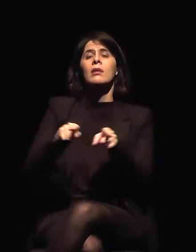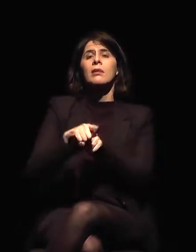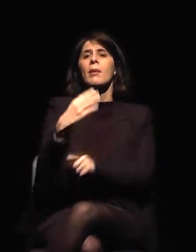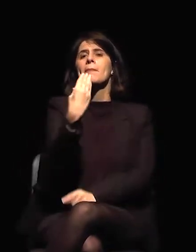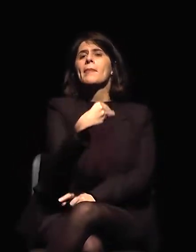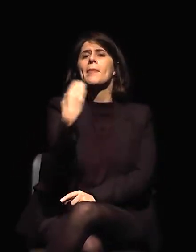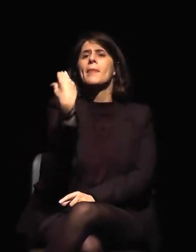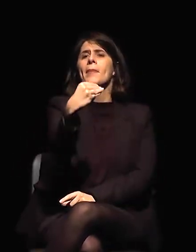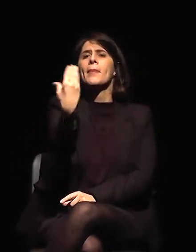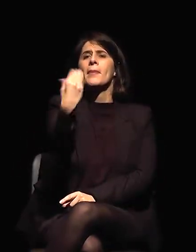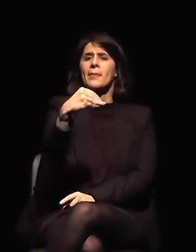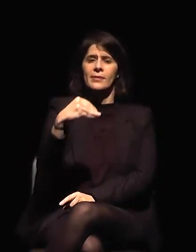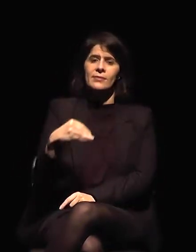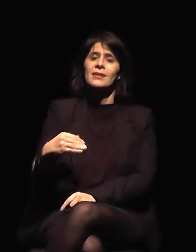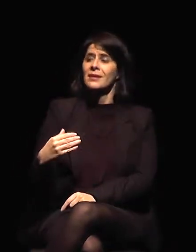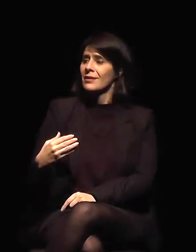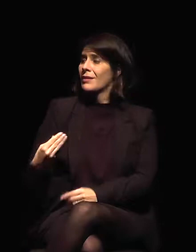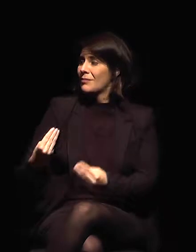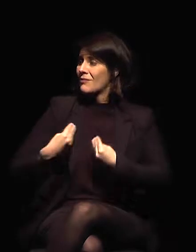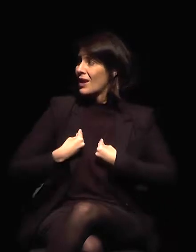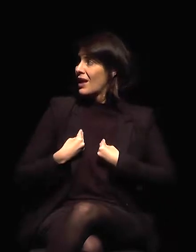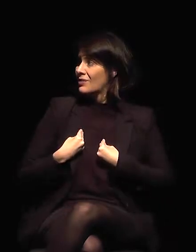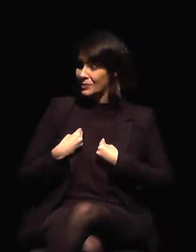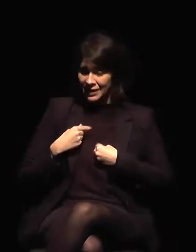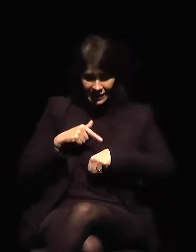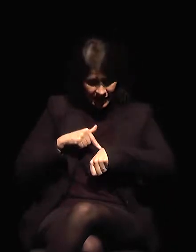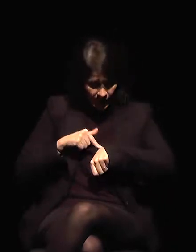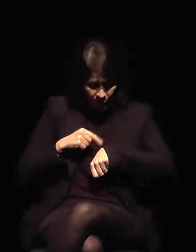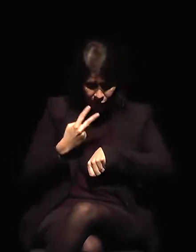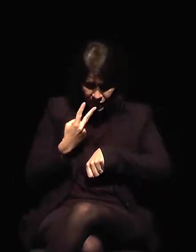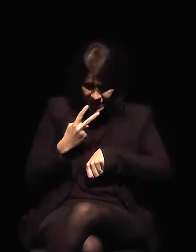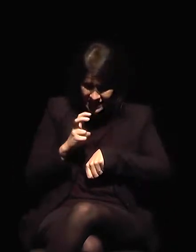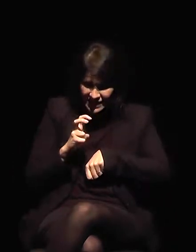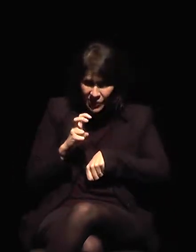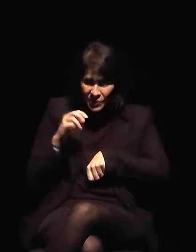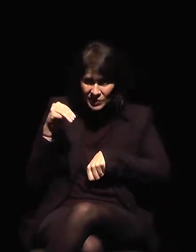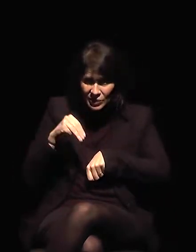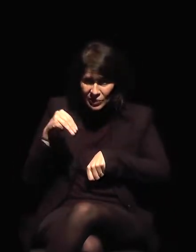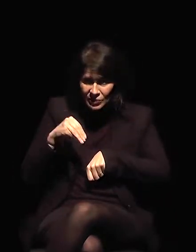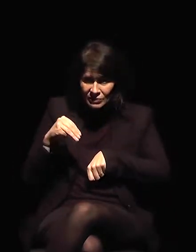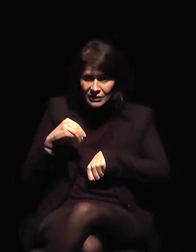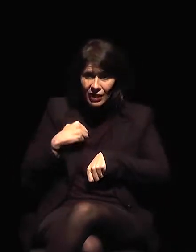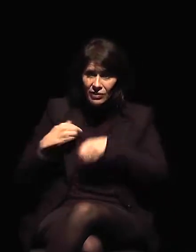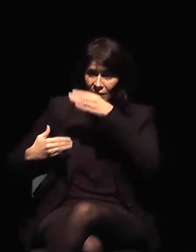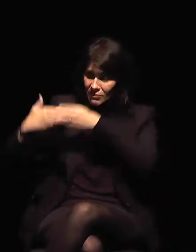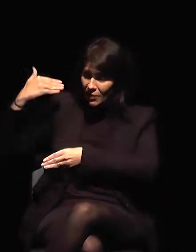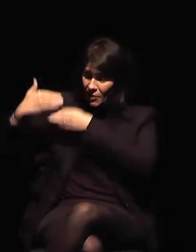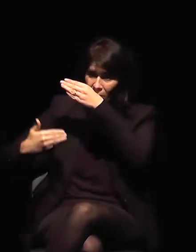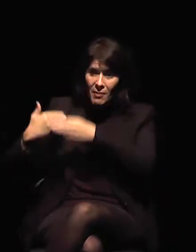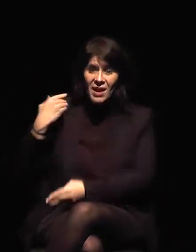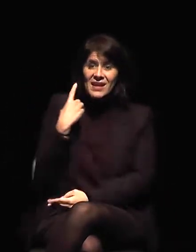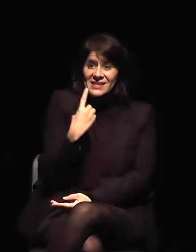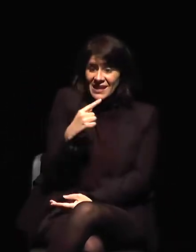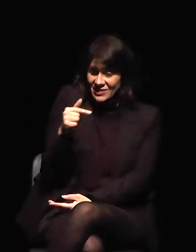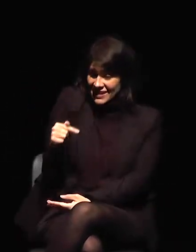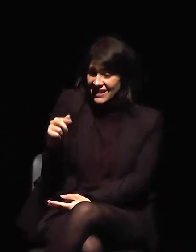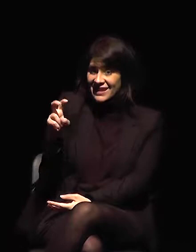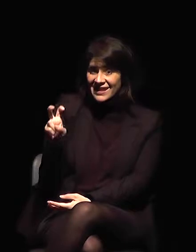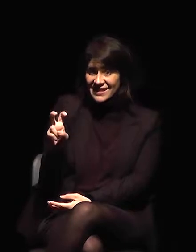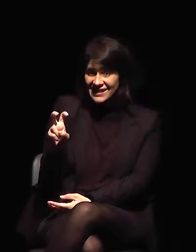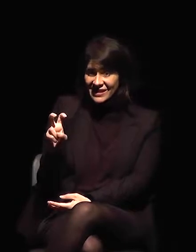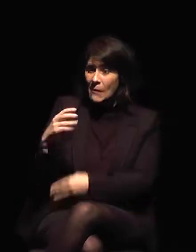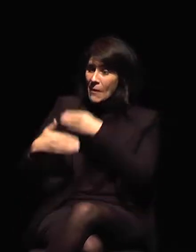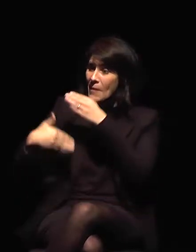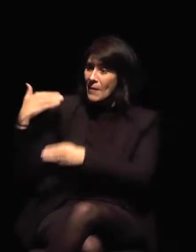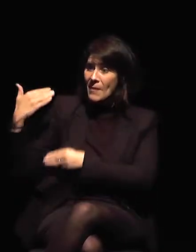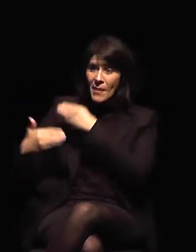Él me mira a mí. Estoy muy preocupado porque les he traído 175 láminas. Bueno, yo no iba a presentarles ninguna lámina.